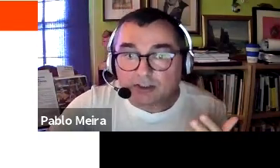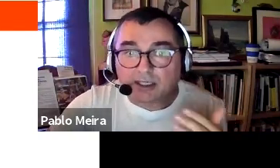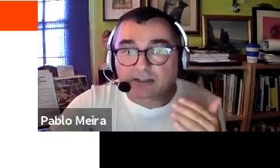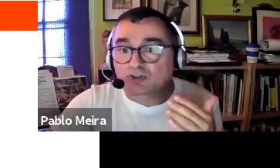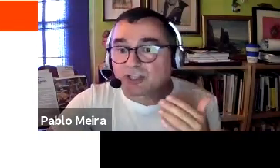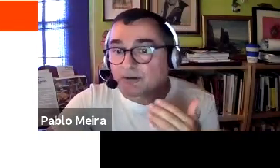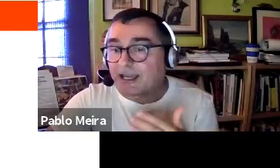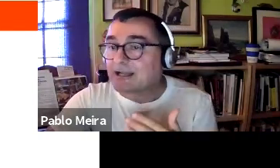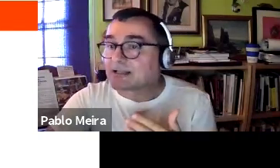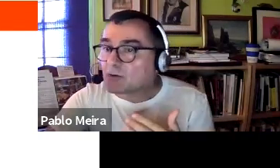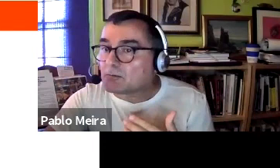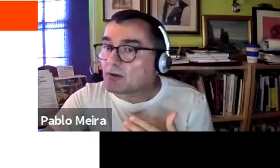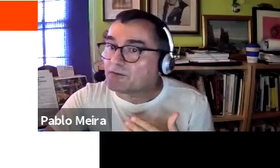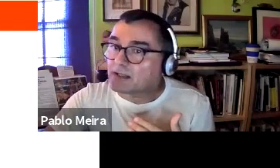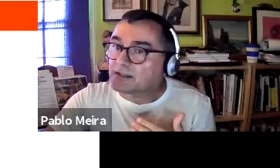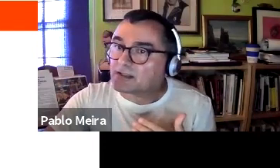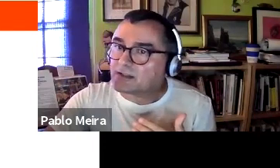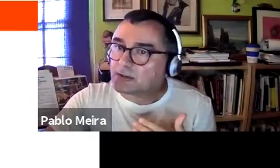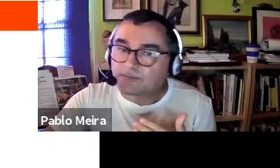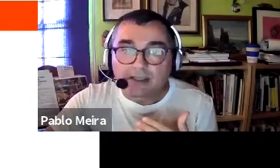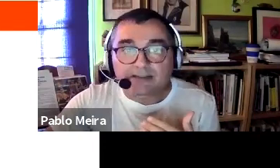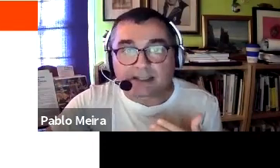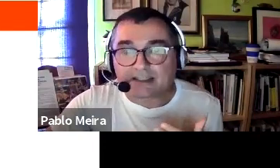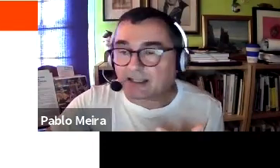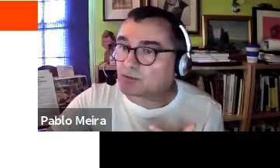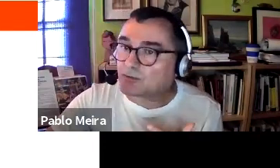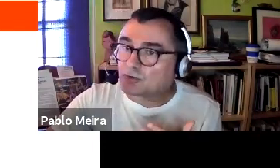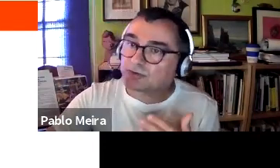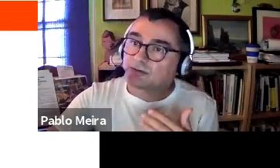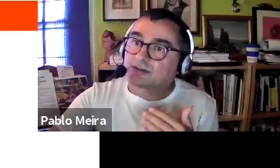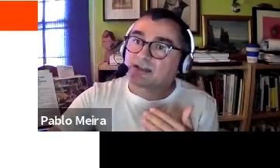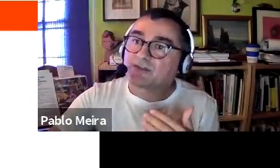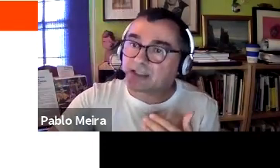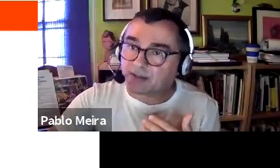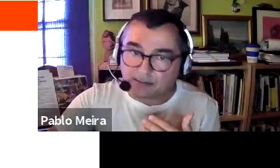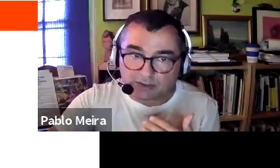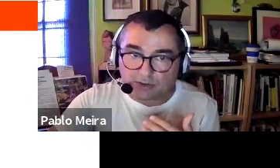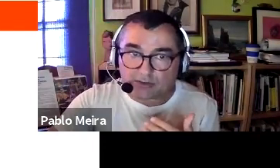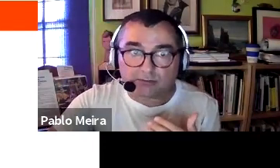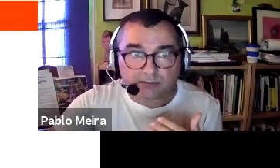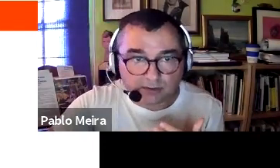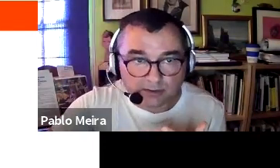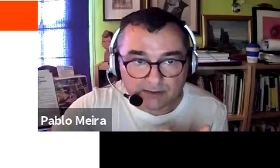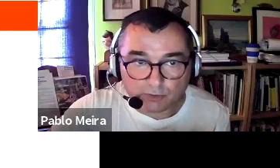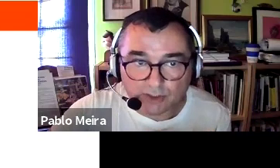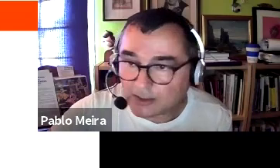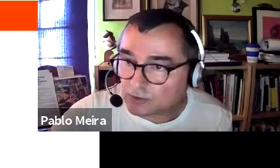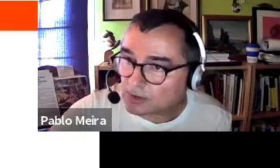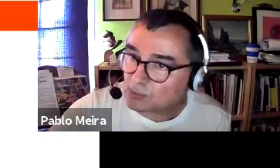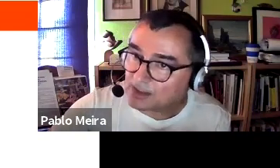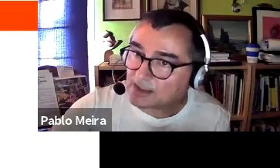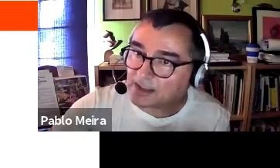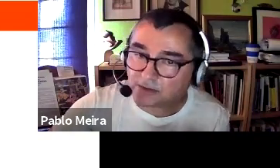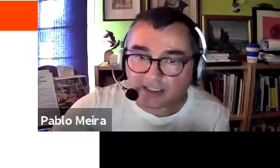escenario que nos lleve al grado y medio a final de este siglo sin esa reducción significativa de emisiones. Es decir, estamos